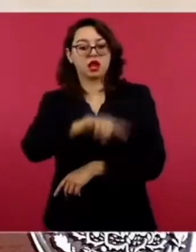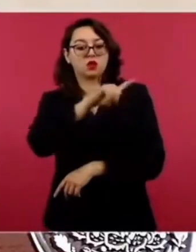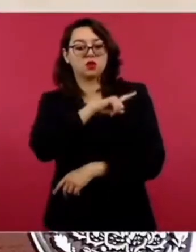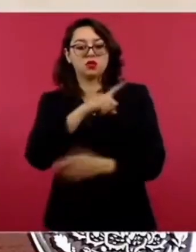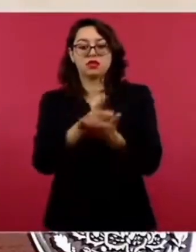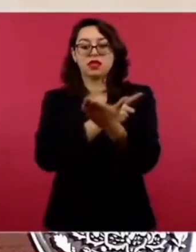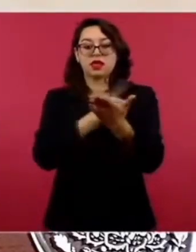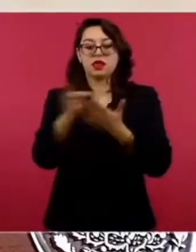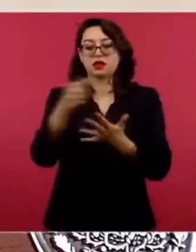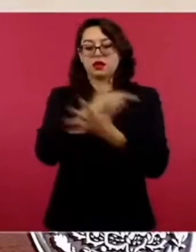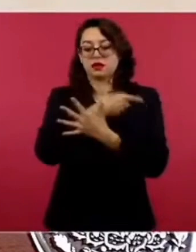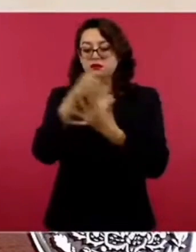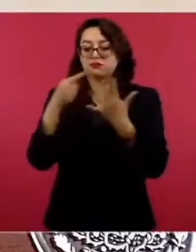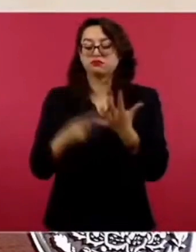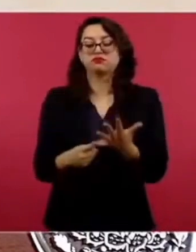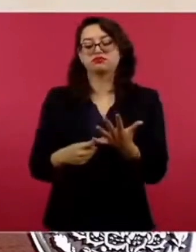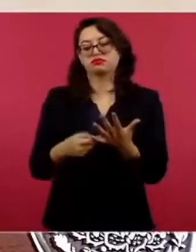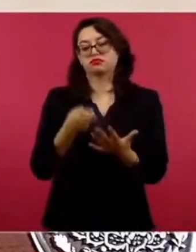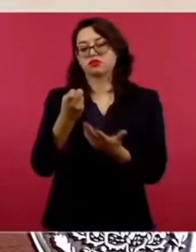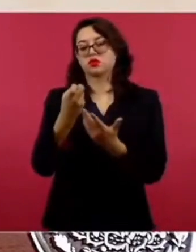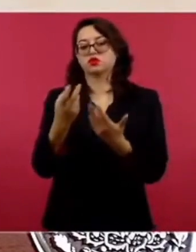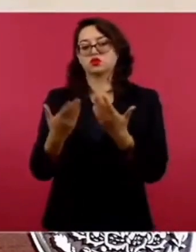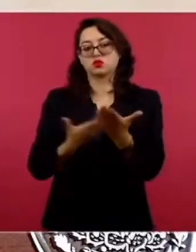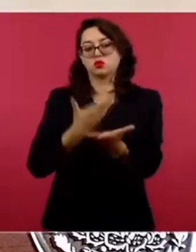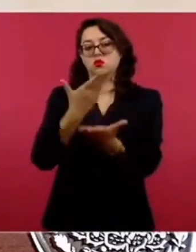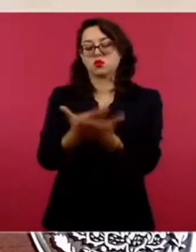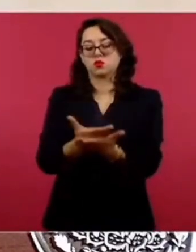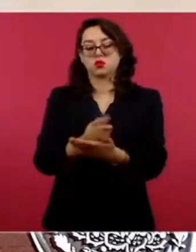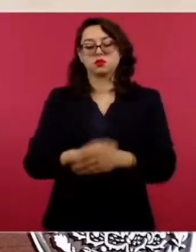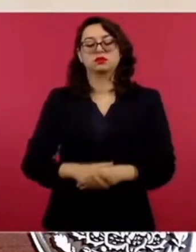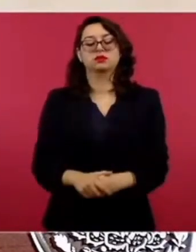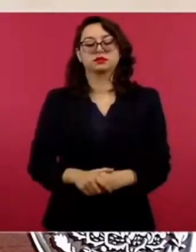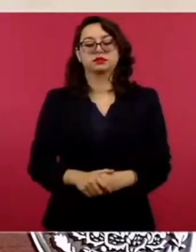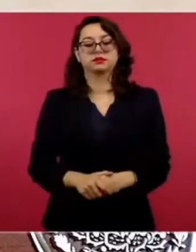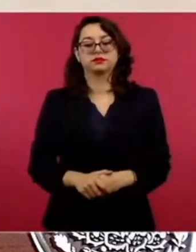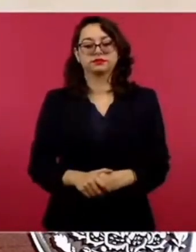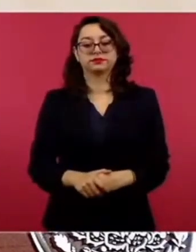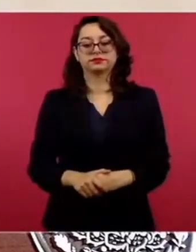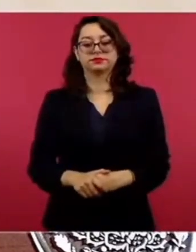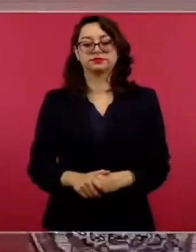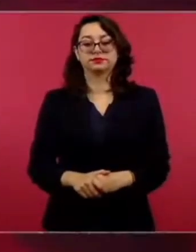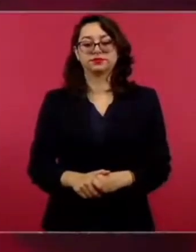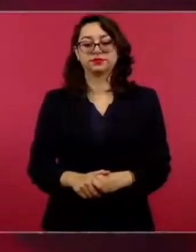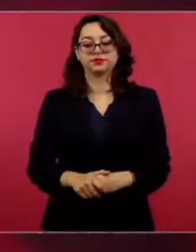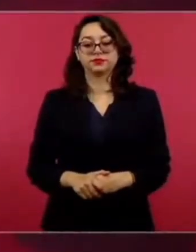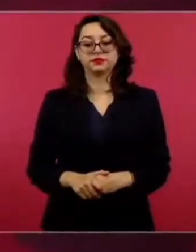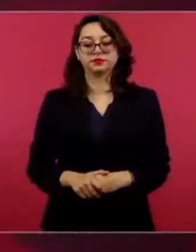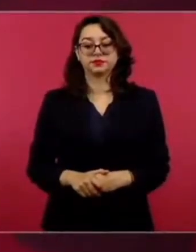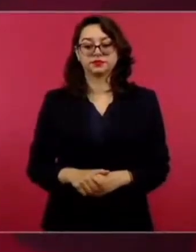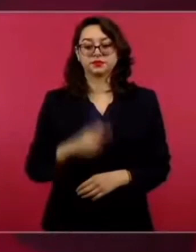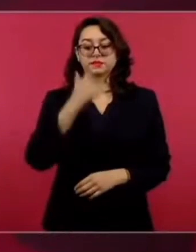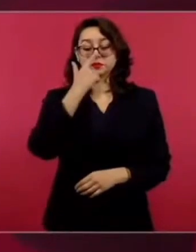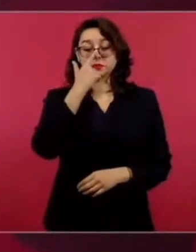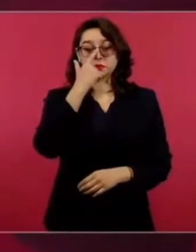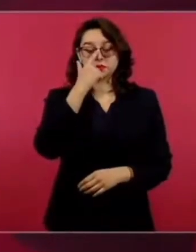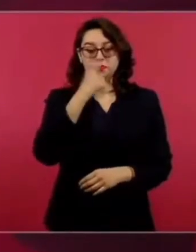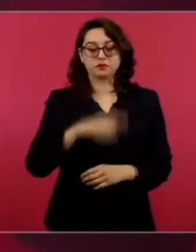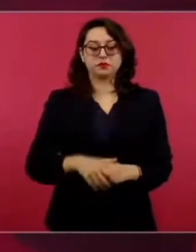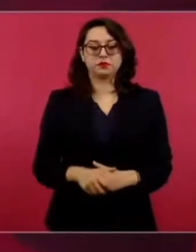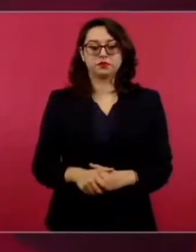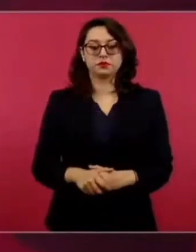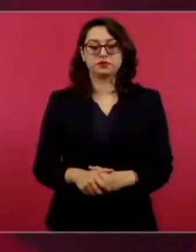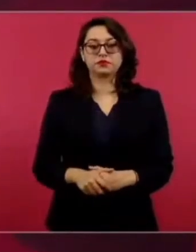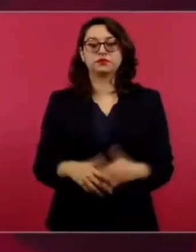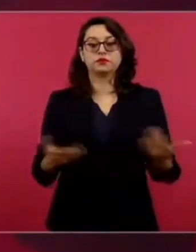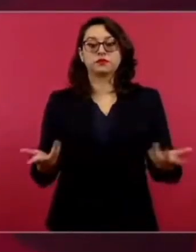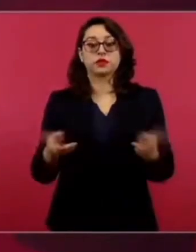Esos son nuestros planteamientos. Y que se entienda que